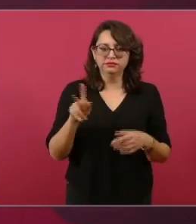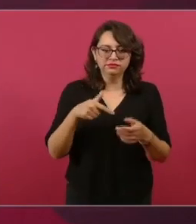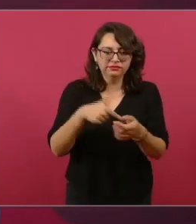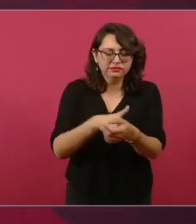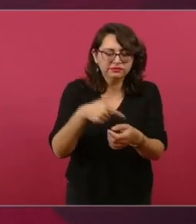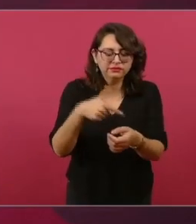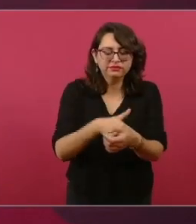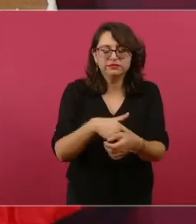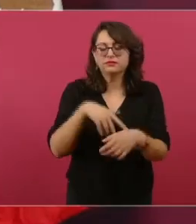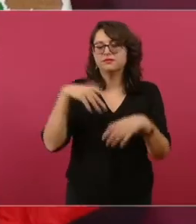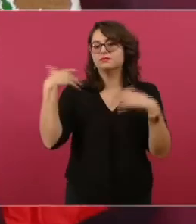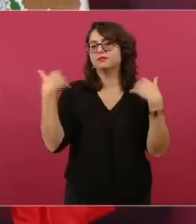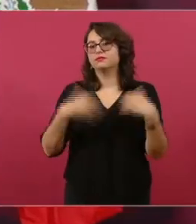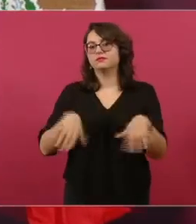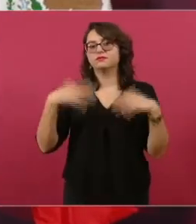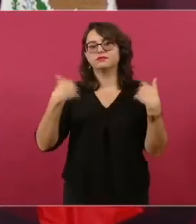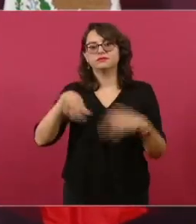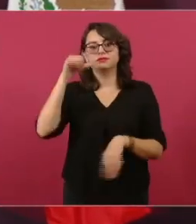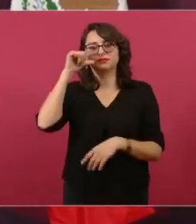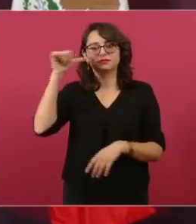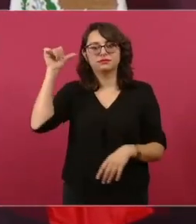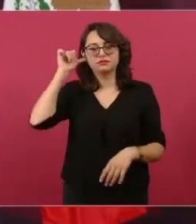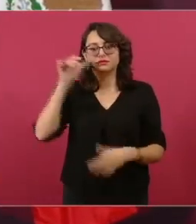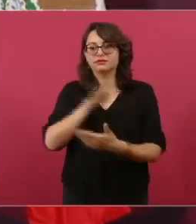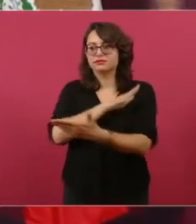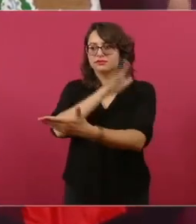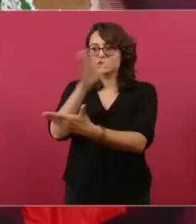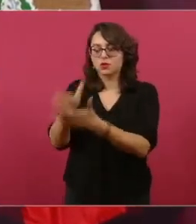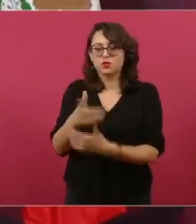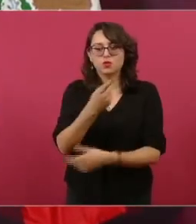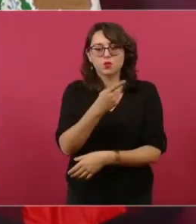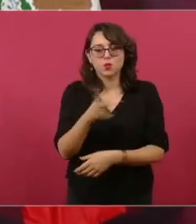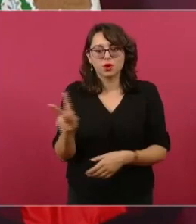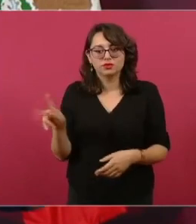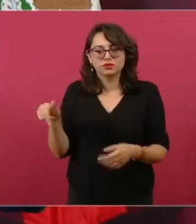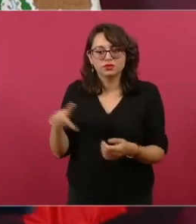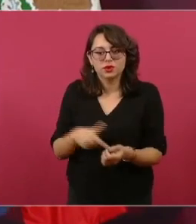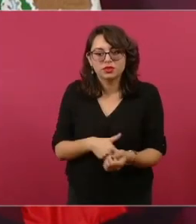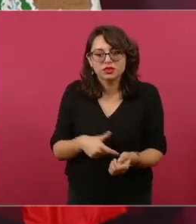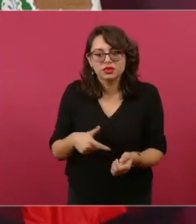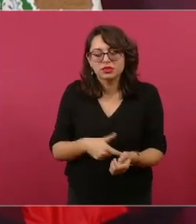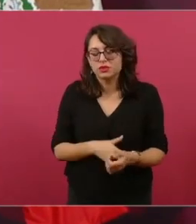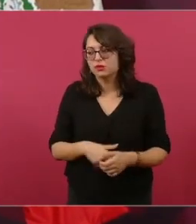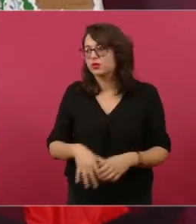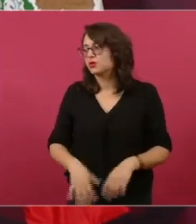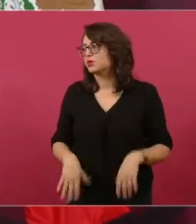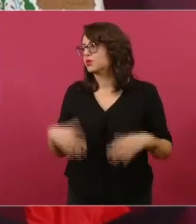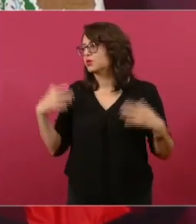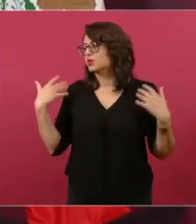es algo